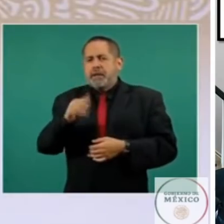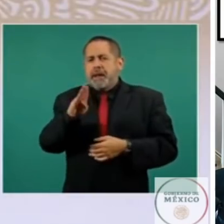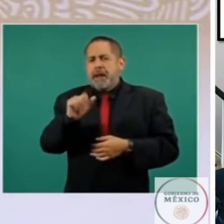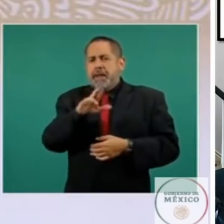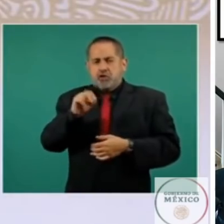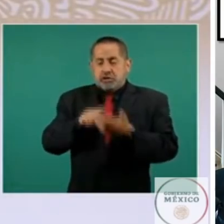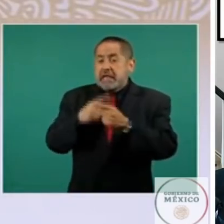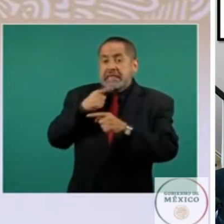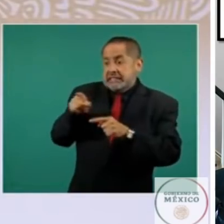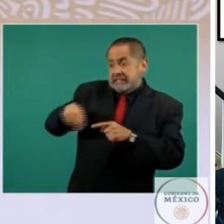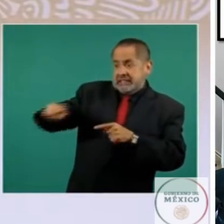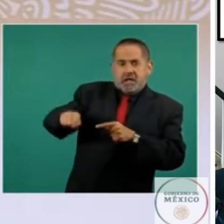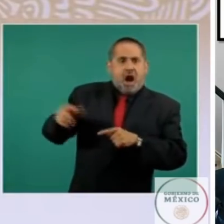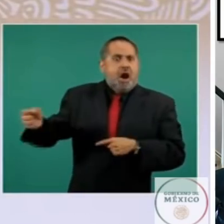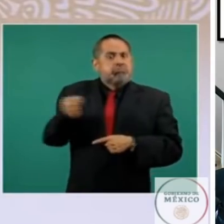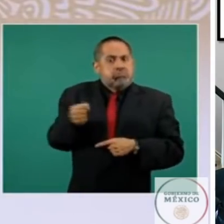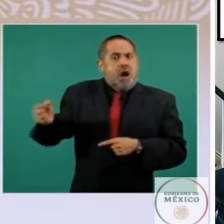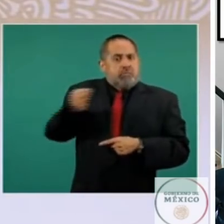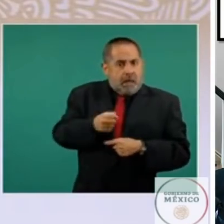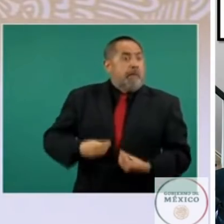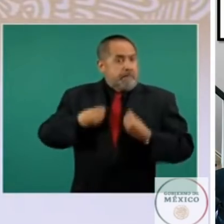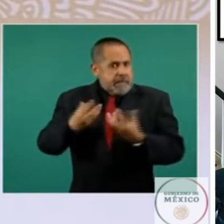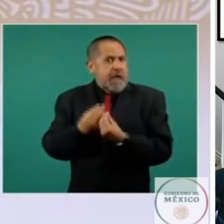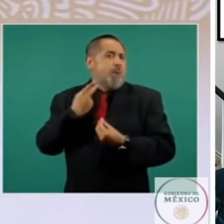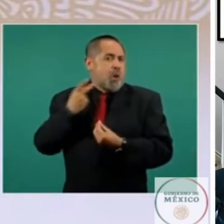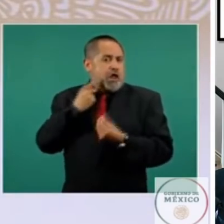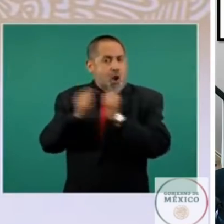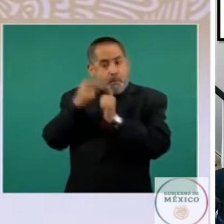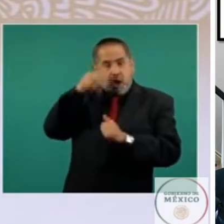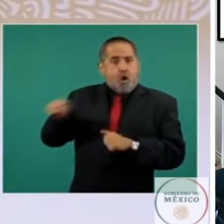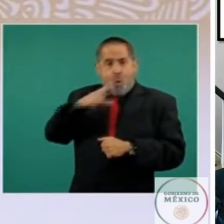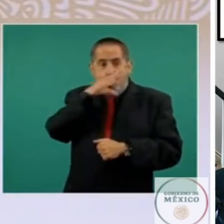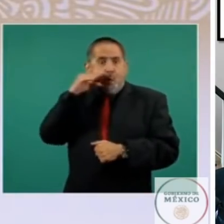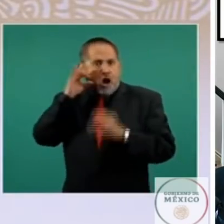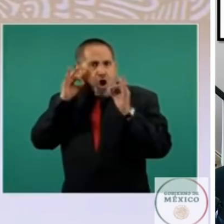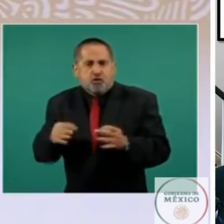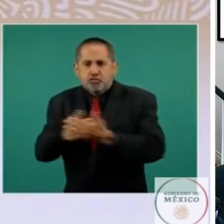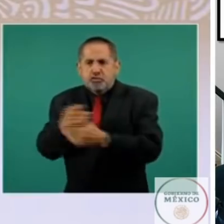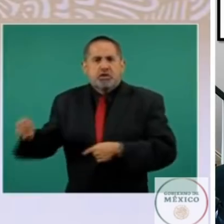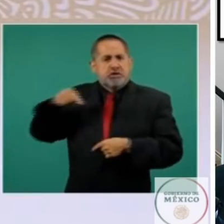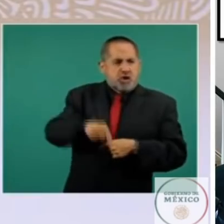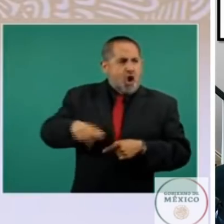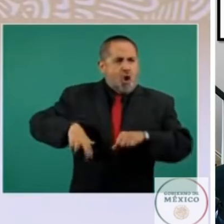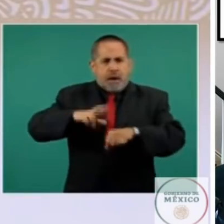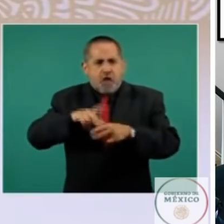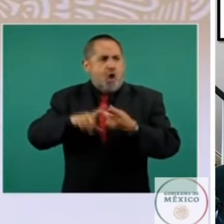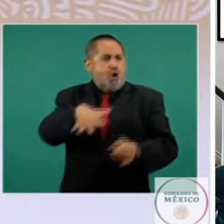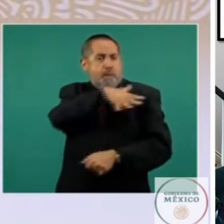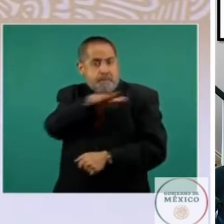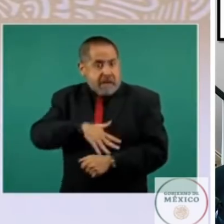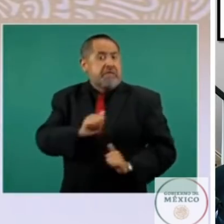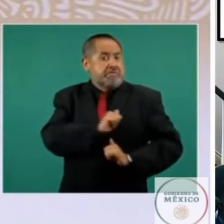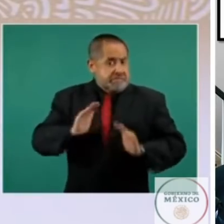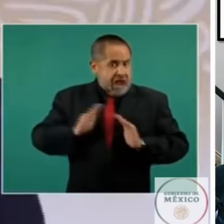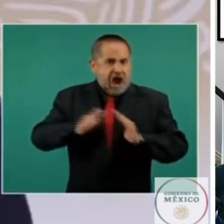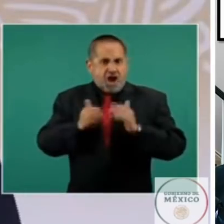hombres ocuparon puestos claves en la vida político-militar mexicana y fueron gobernadores o comandantes militares en